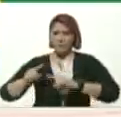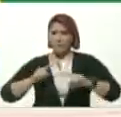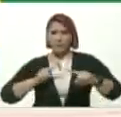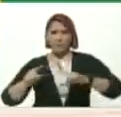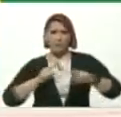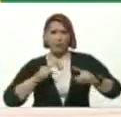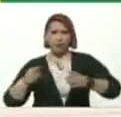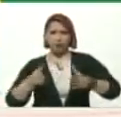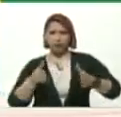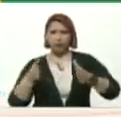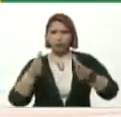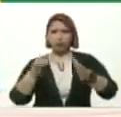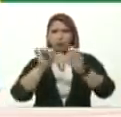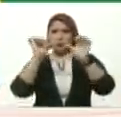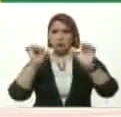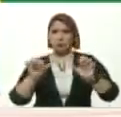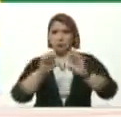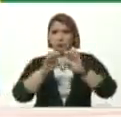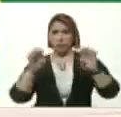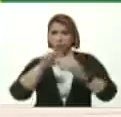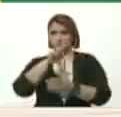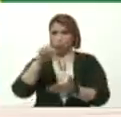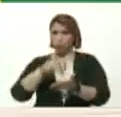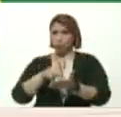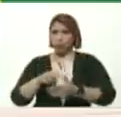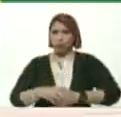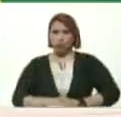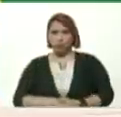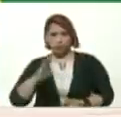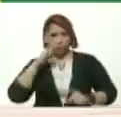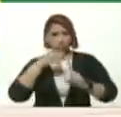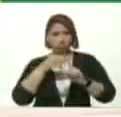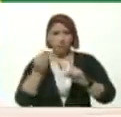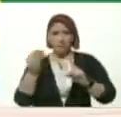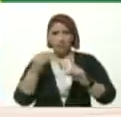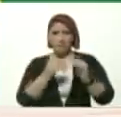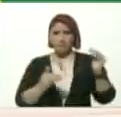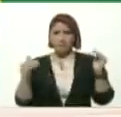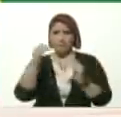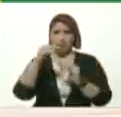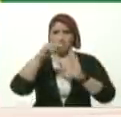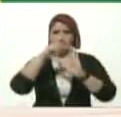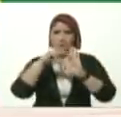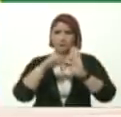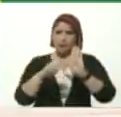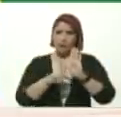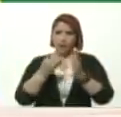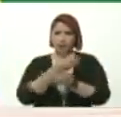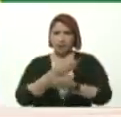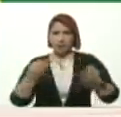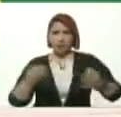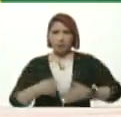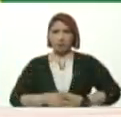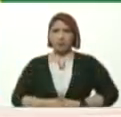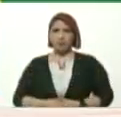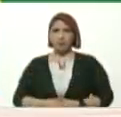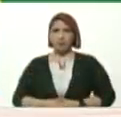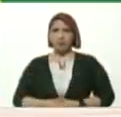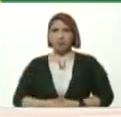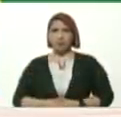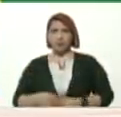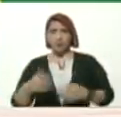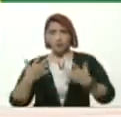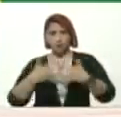conducir El sistema educativo Nacional Hacia los más Altos niveles De excelencia Que sea un